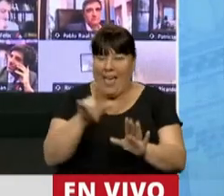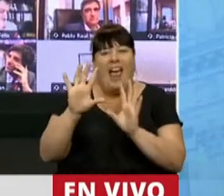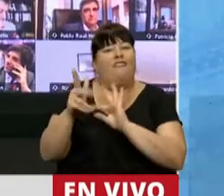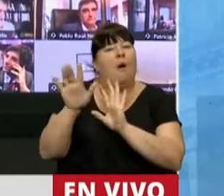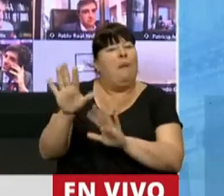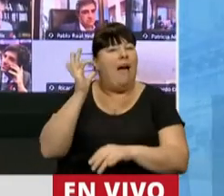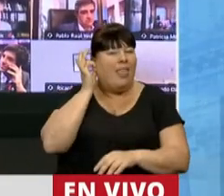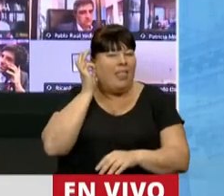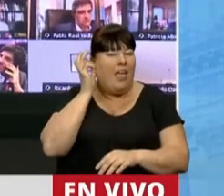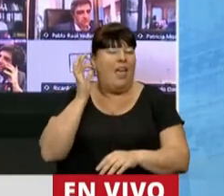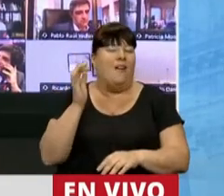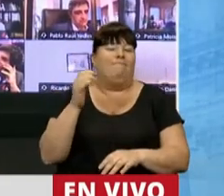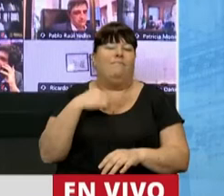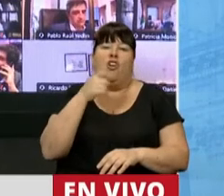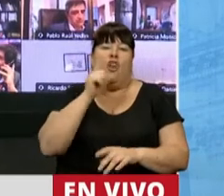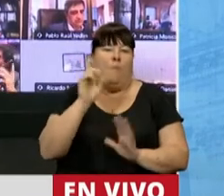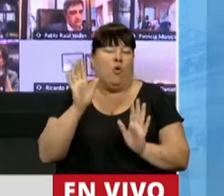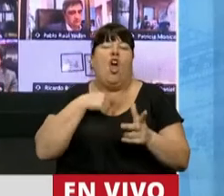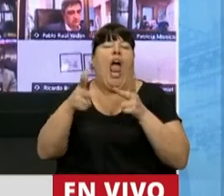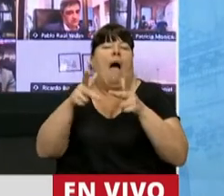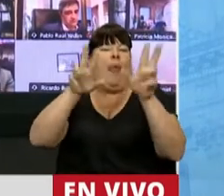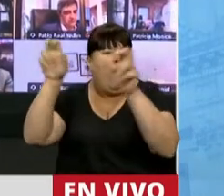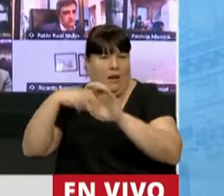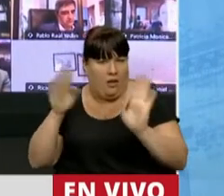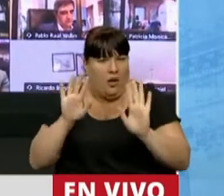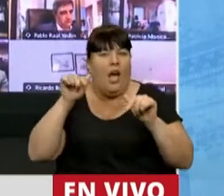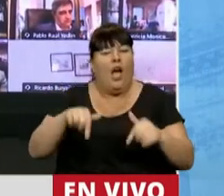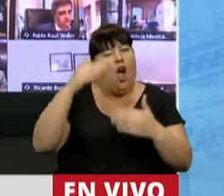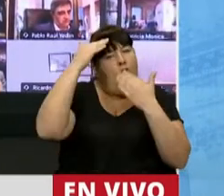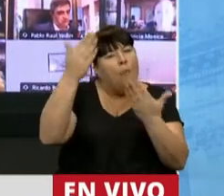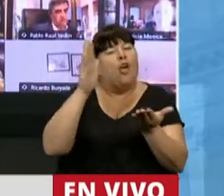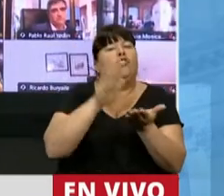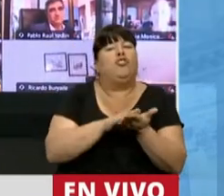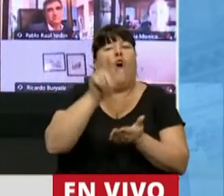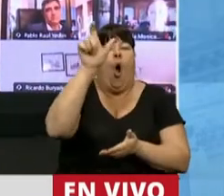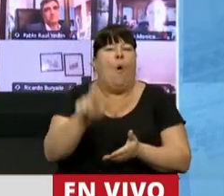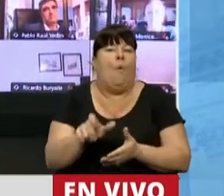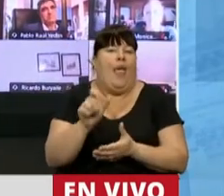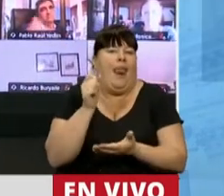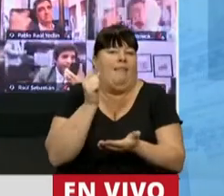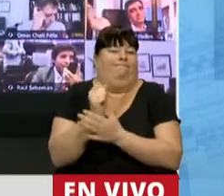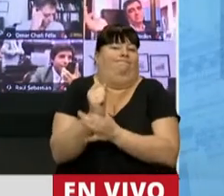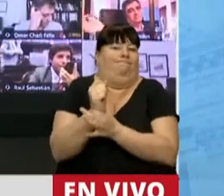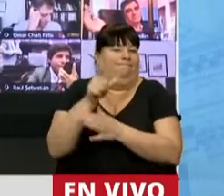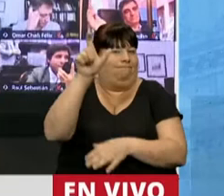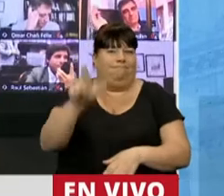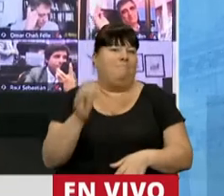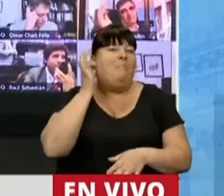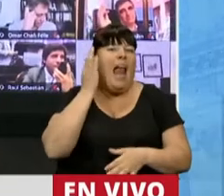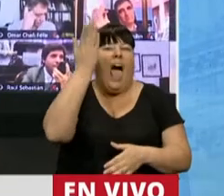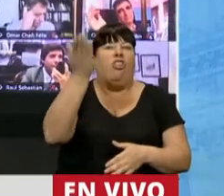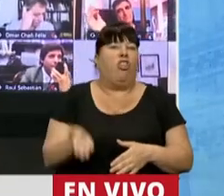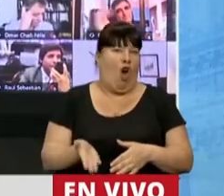Diego de la que no quiero hablar. Este homenaje tiene que ver con el hito de Diego Armando